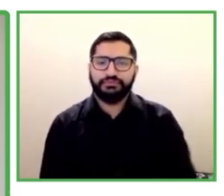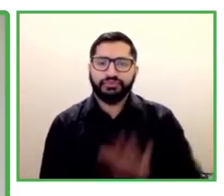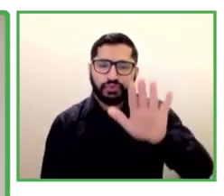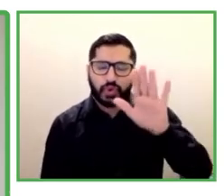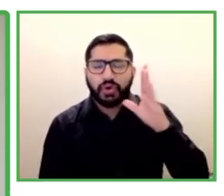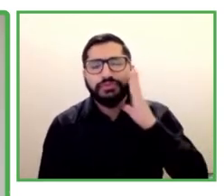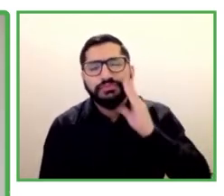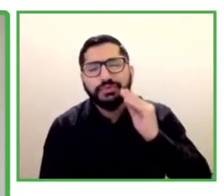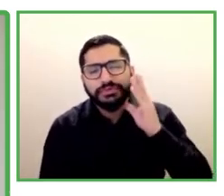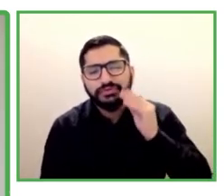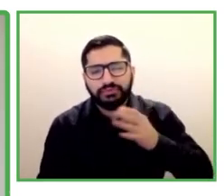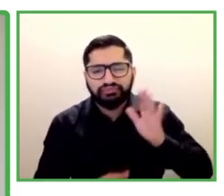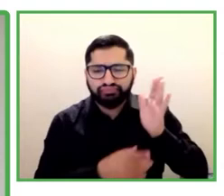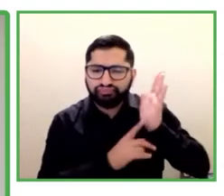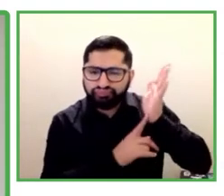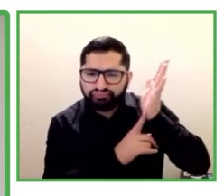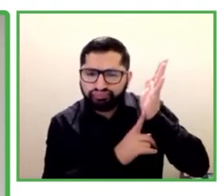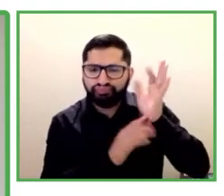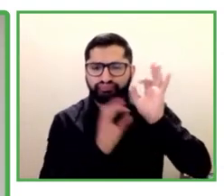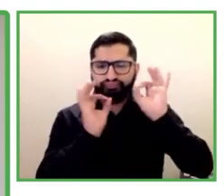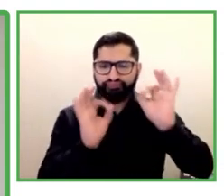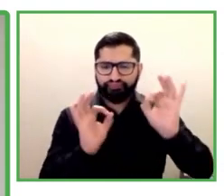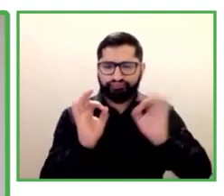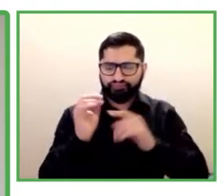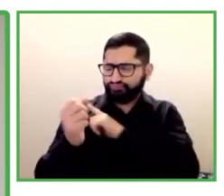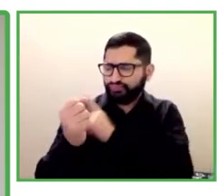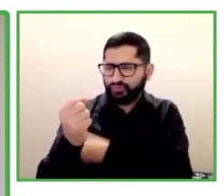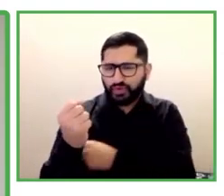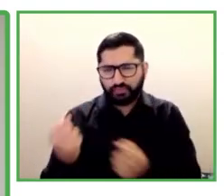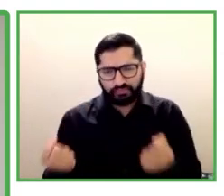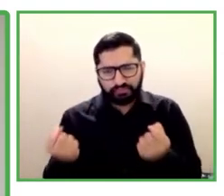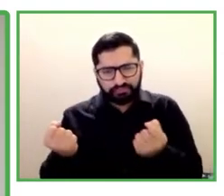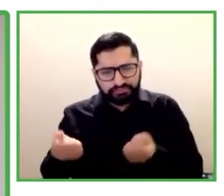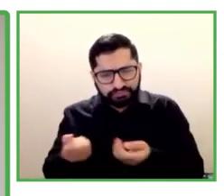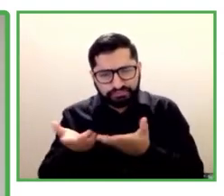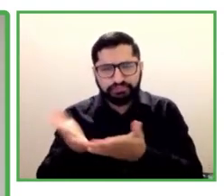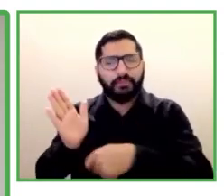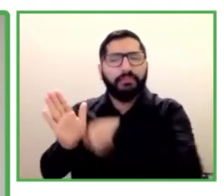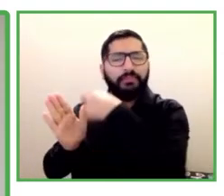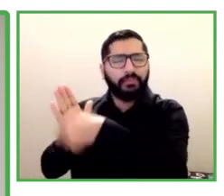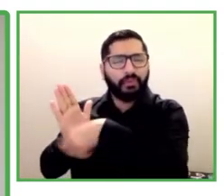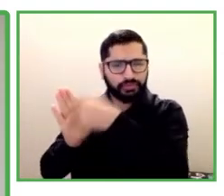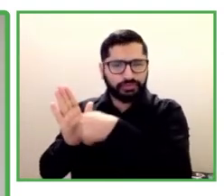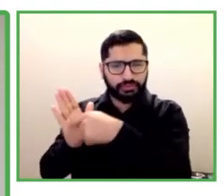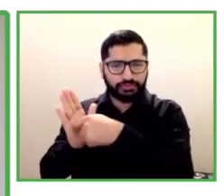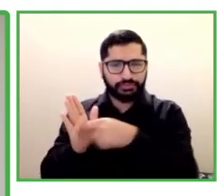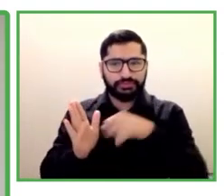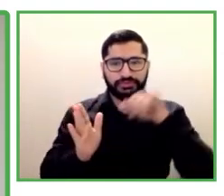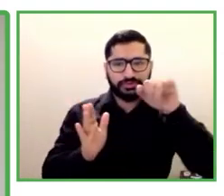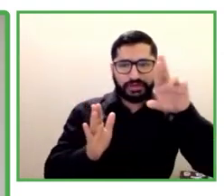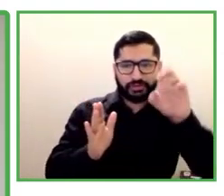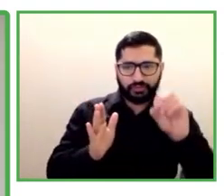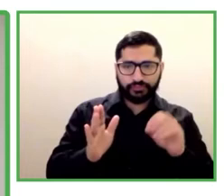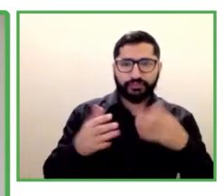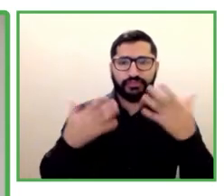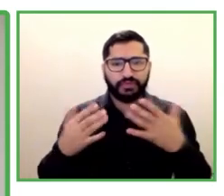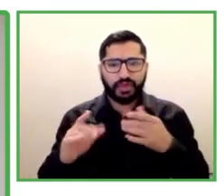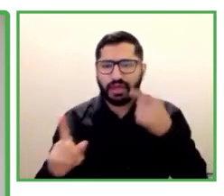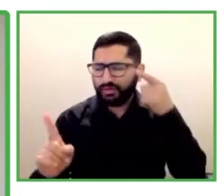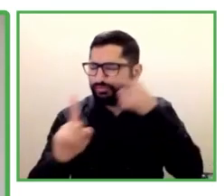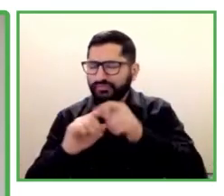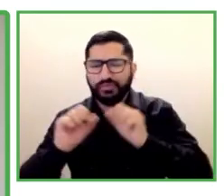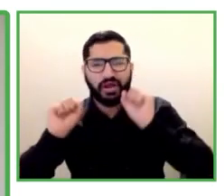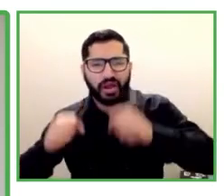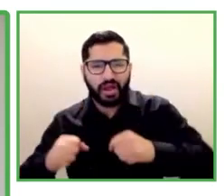de este programa y toda la red de Zero Project. La capacidad de acelerar las innovaciones probadas como la